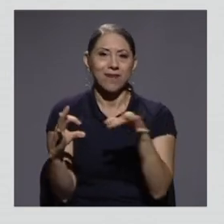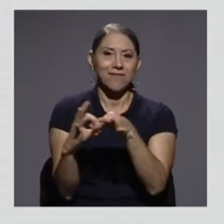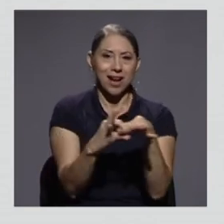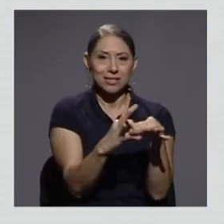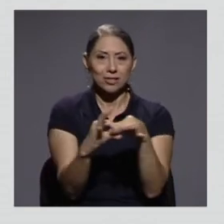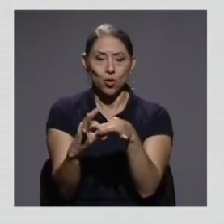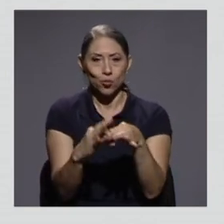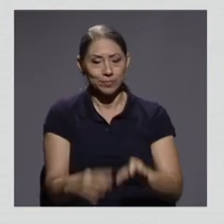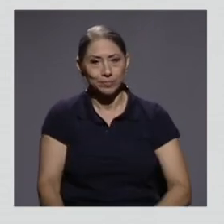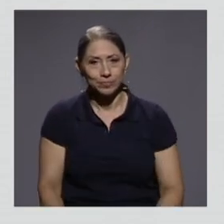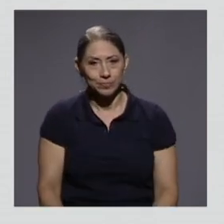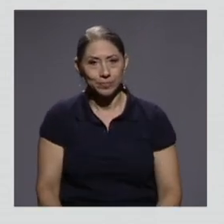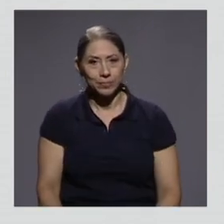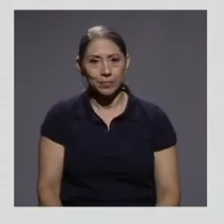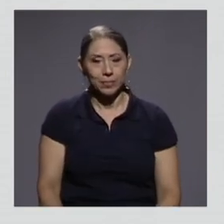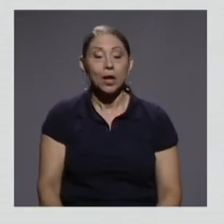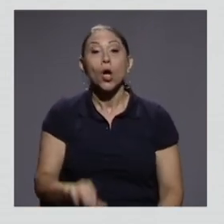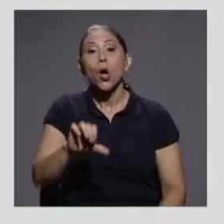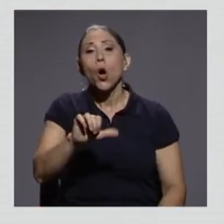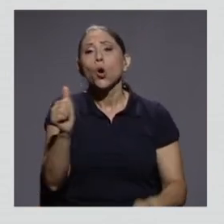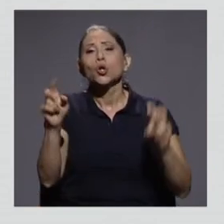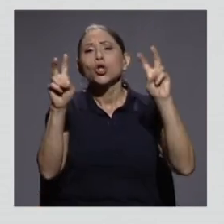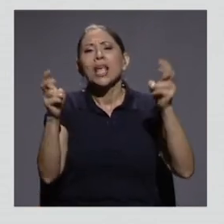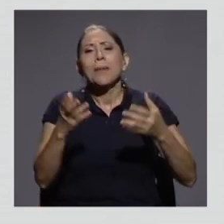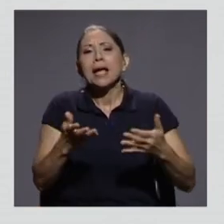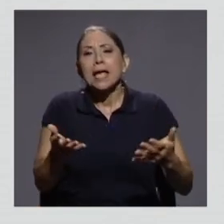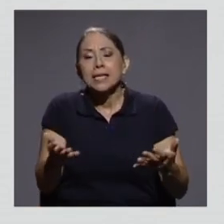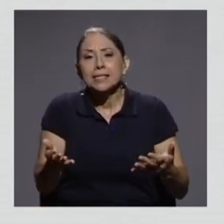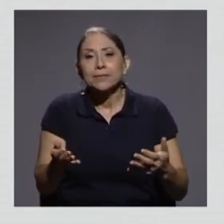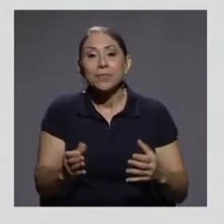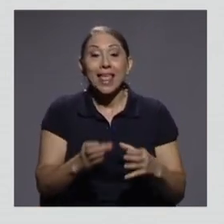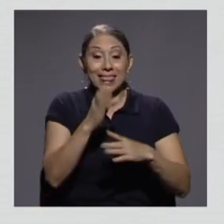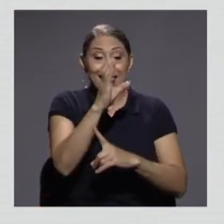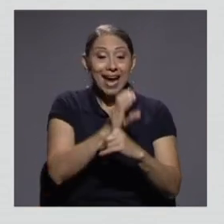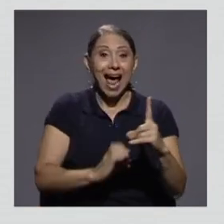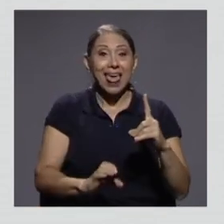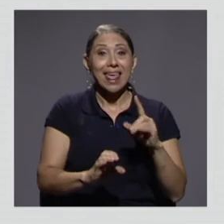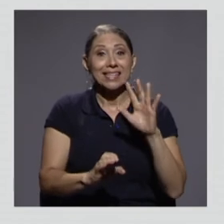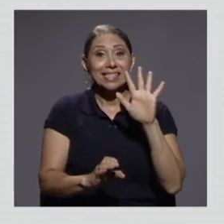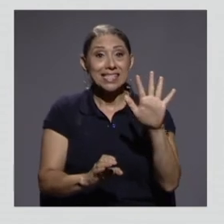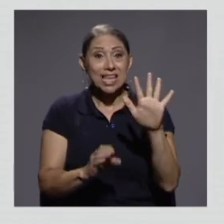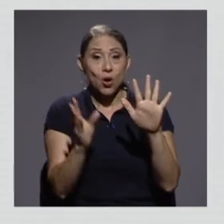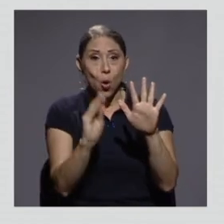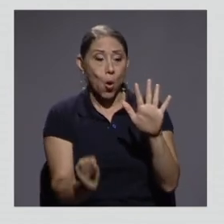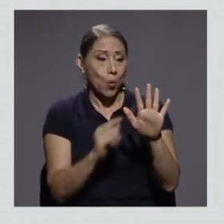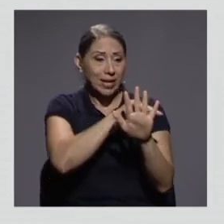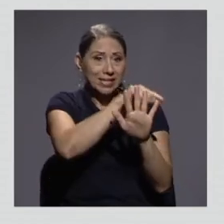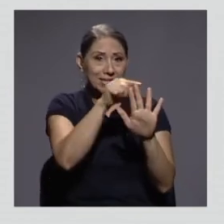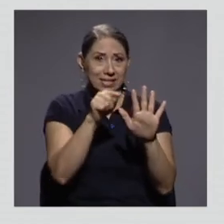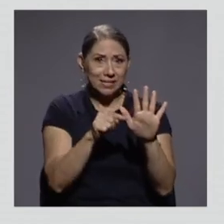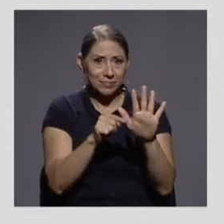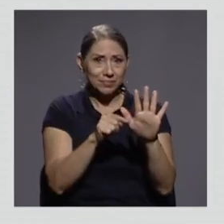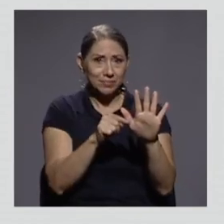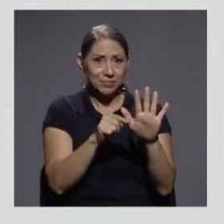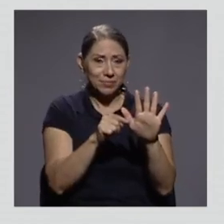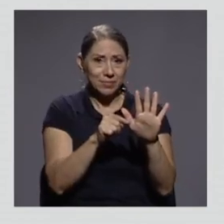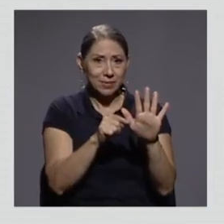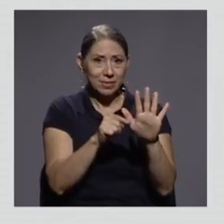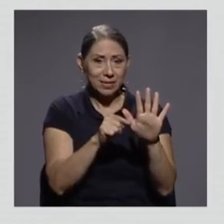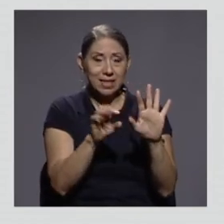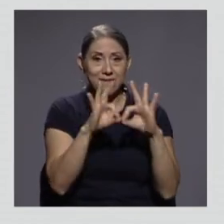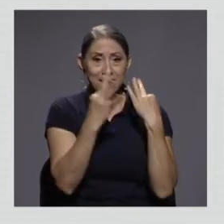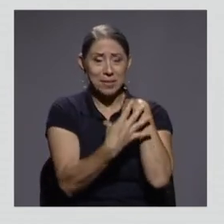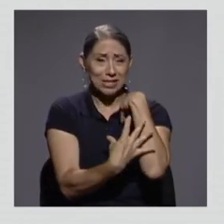Otro tema es que uno de cada cinco jóvenes que viven en hogares con pobreza multidimensional